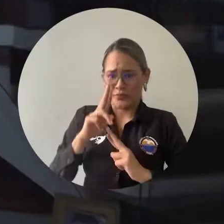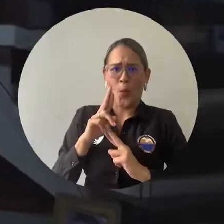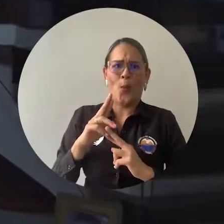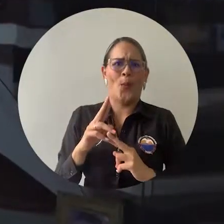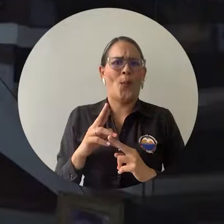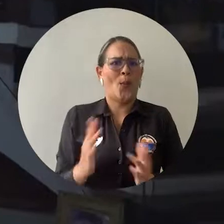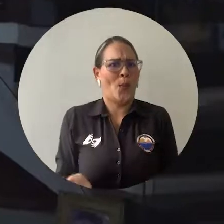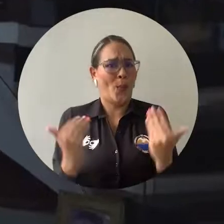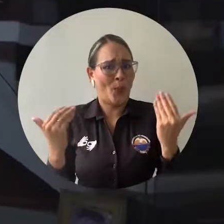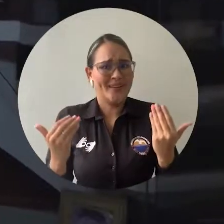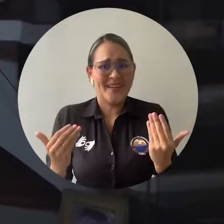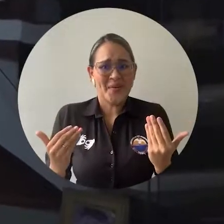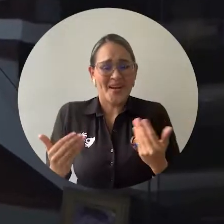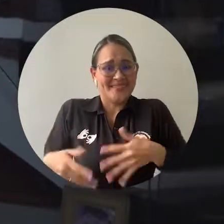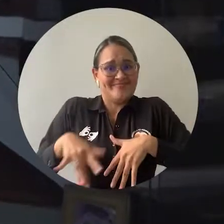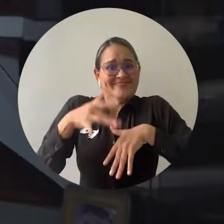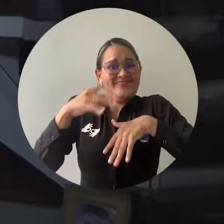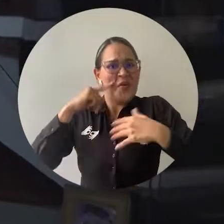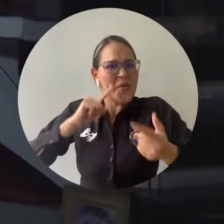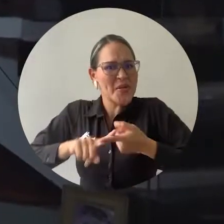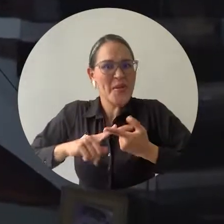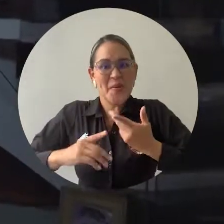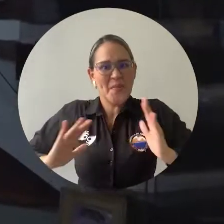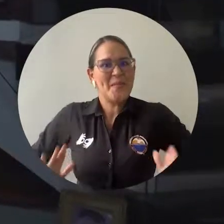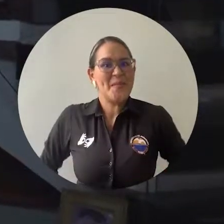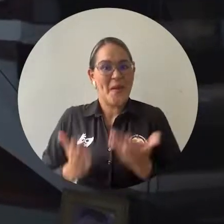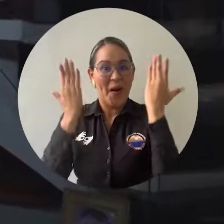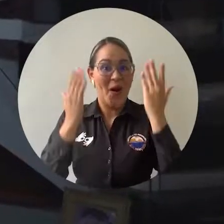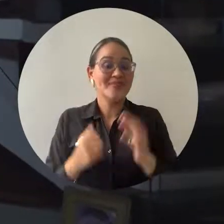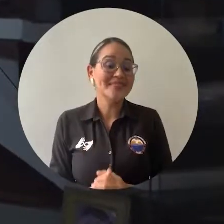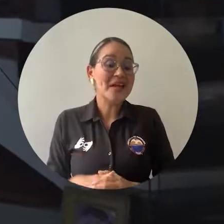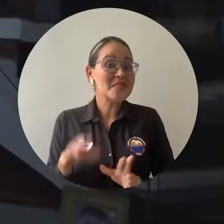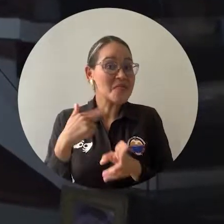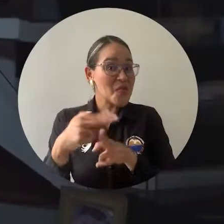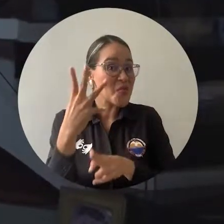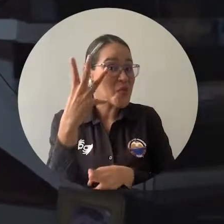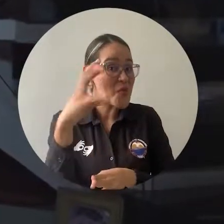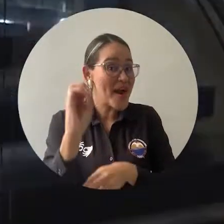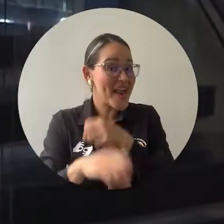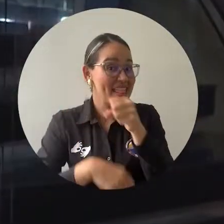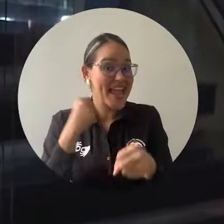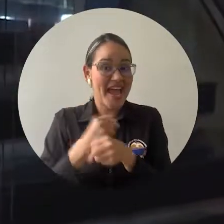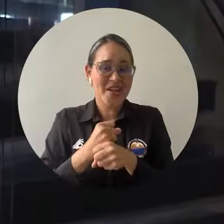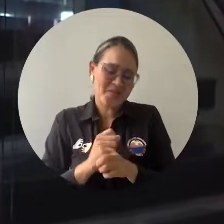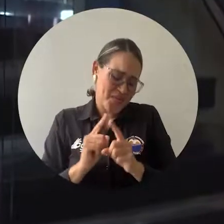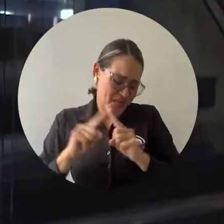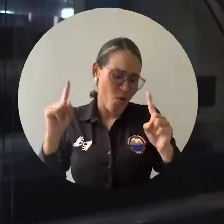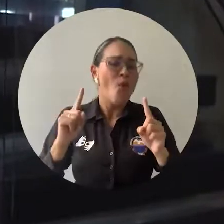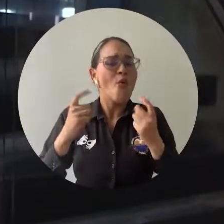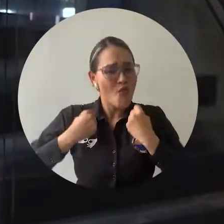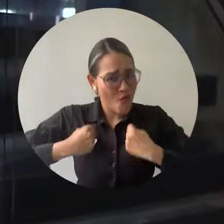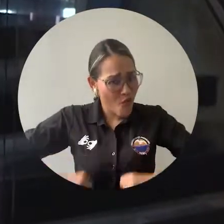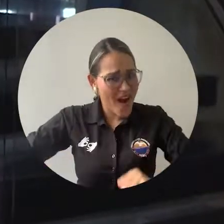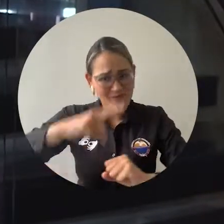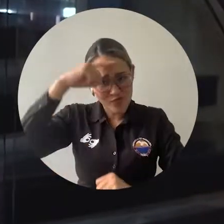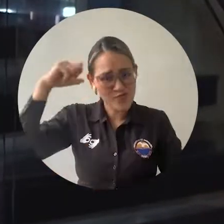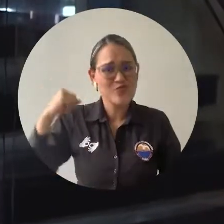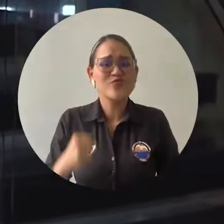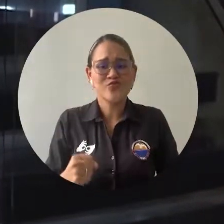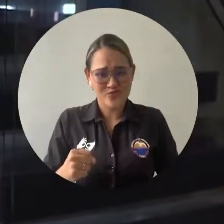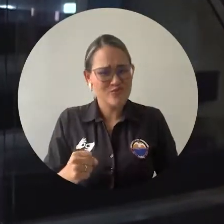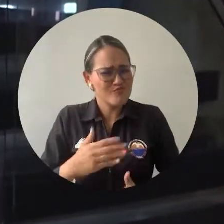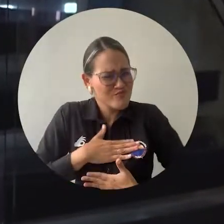estimulan a uno a tratar de mejorar ya. Y ahora voy para los 40 años, pero eso es con mucho tesoro, con